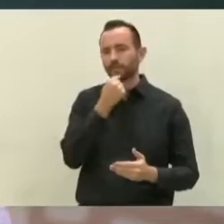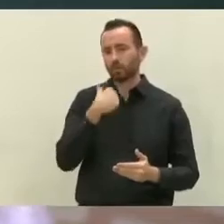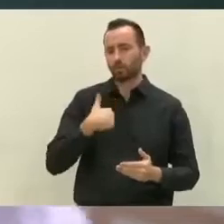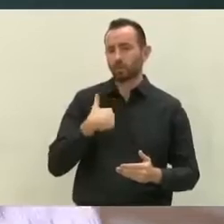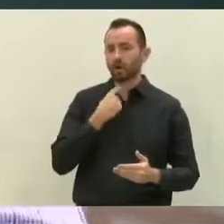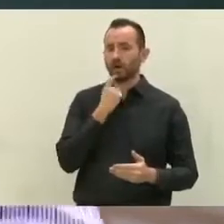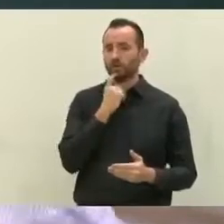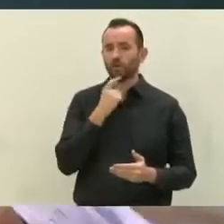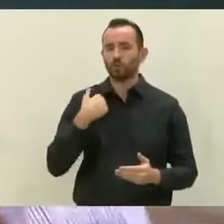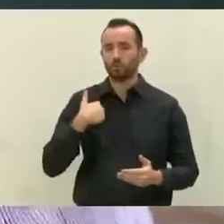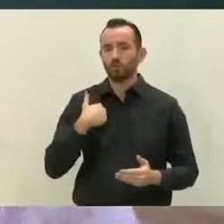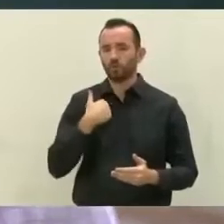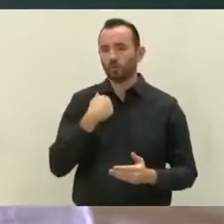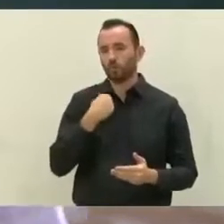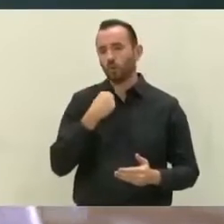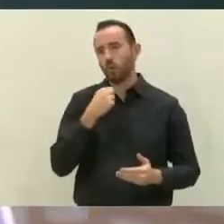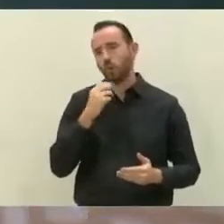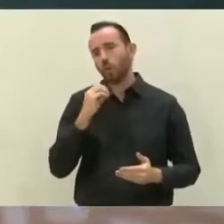ahí está.